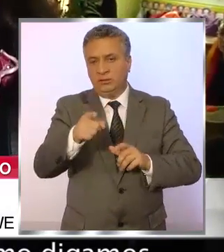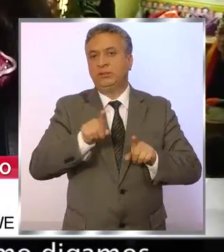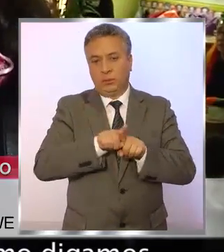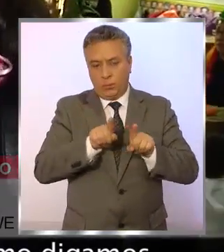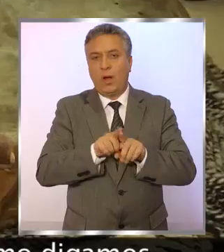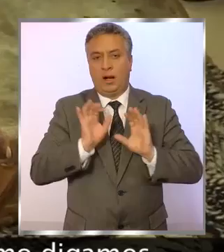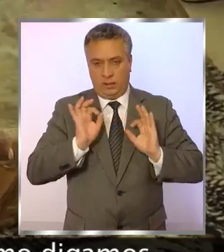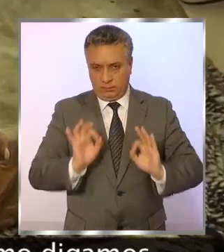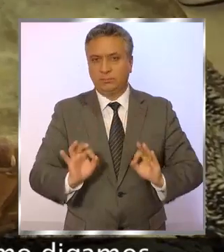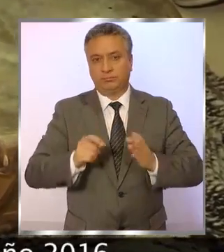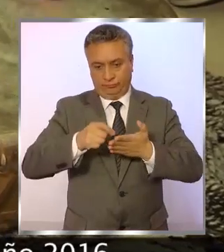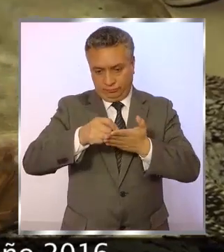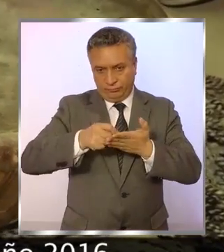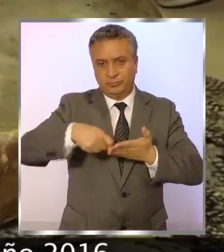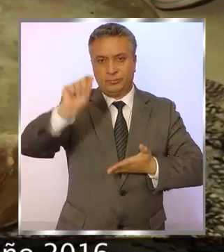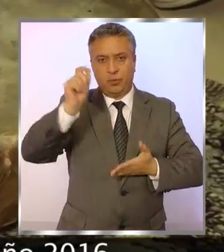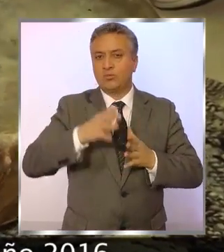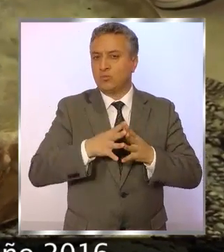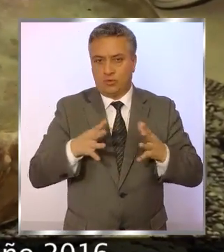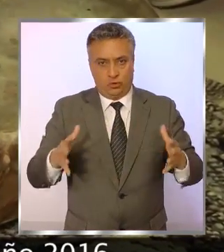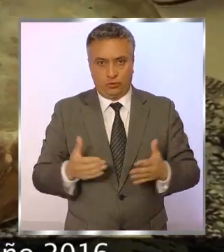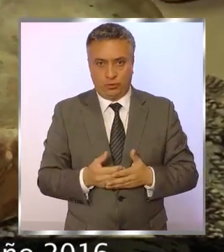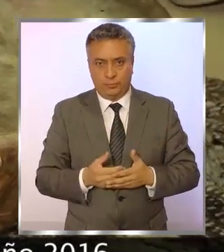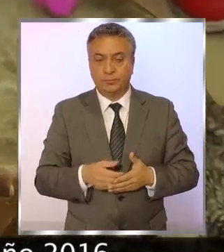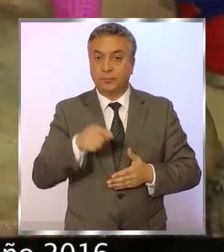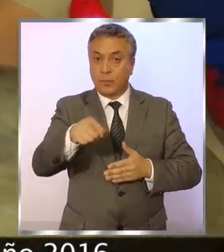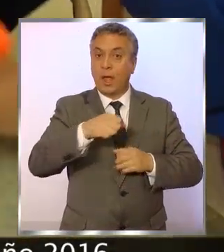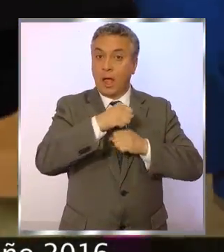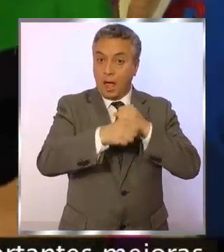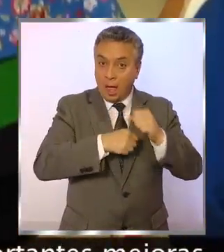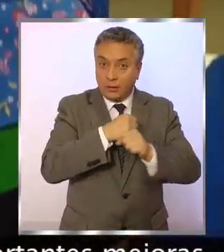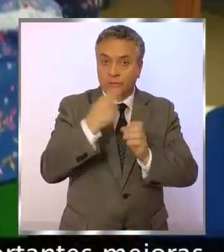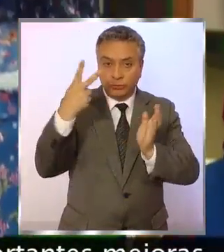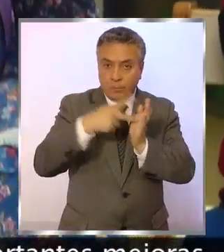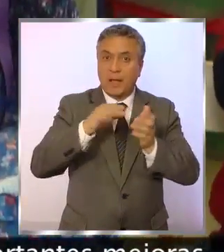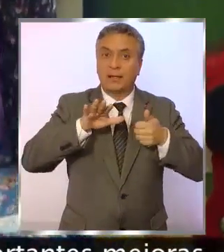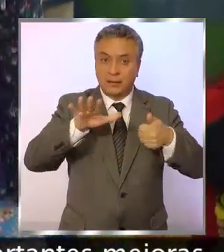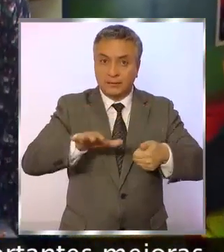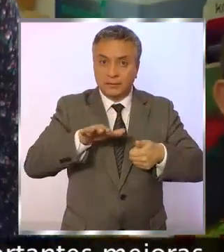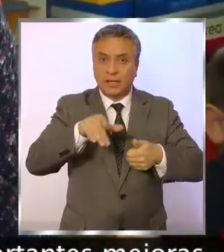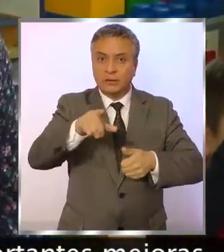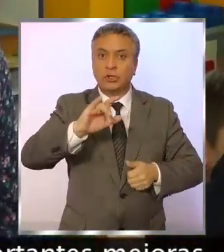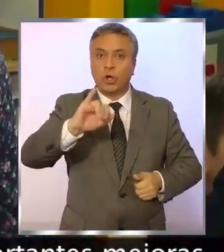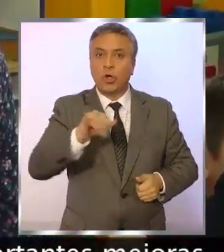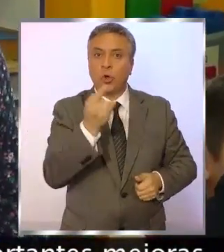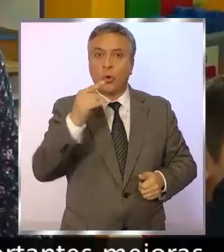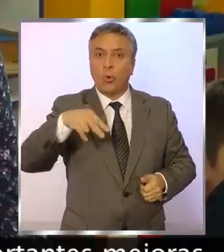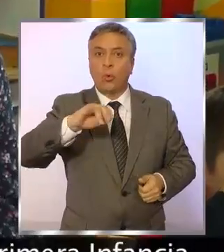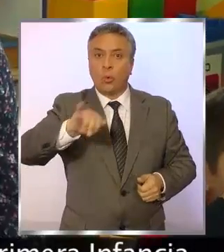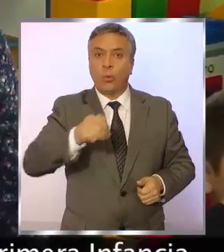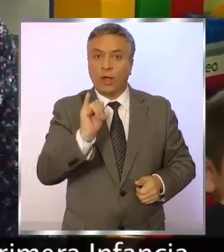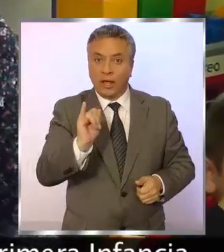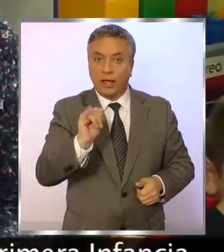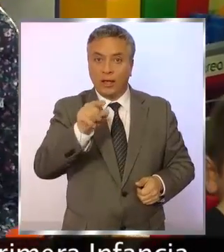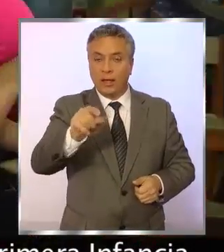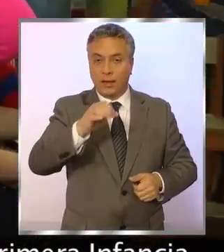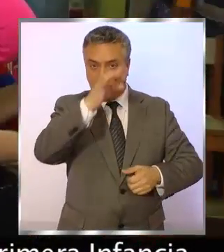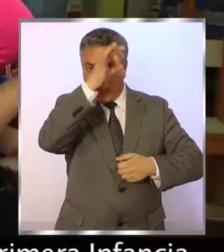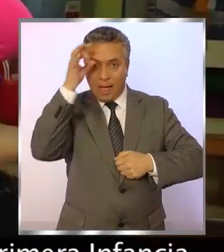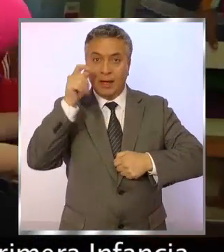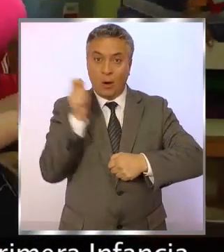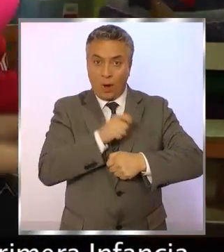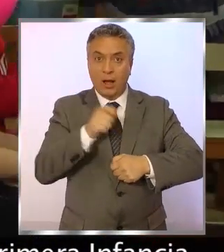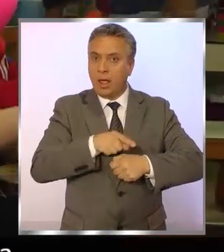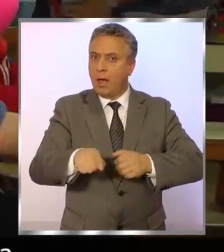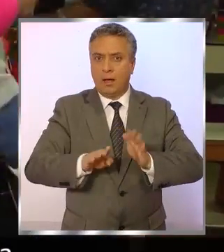muchísimo, digamos. Cabe señalar que desde el año 2016, la Junji Araucanía ha obtenido importantes mejoras en la ejecución del programa de